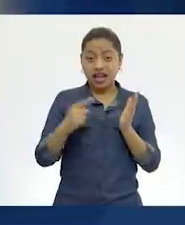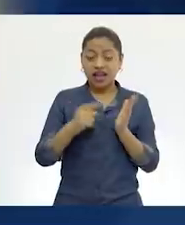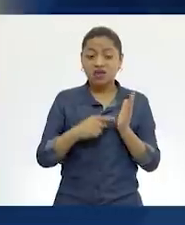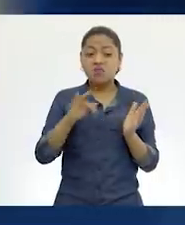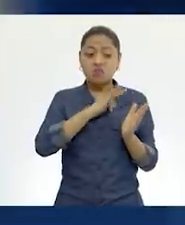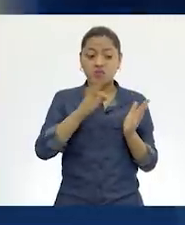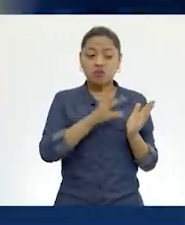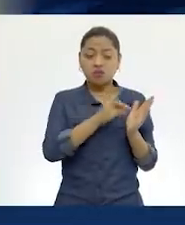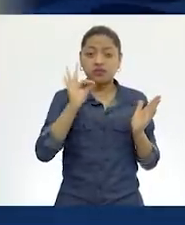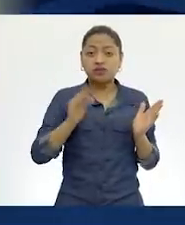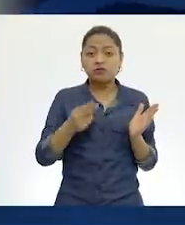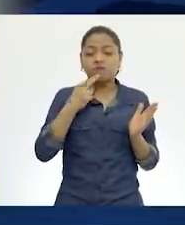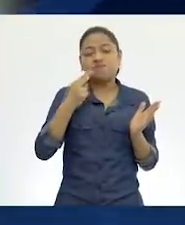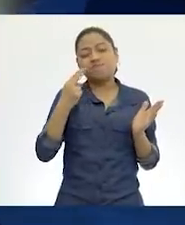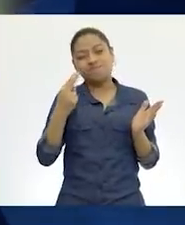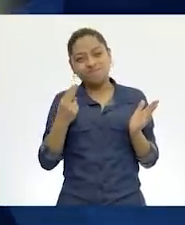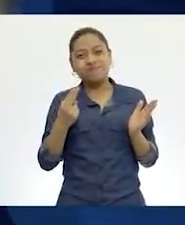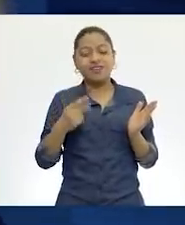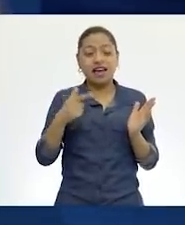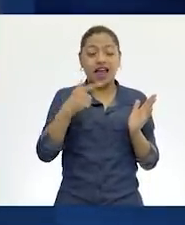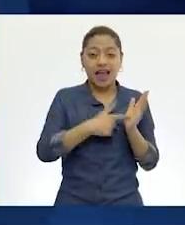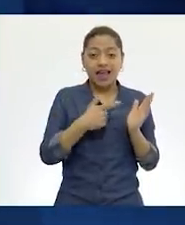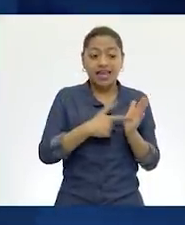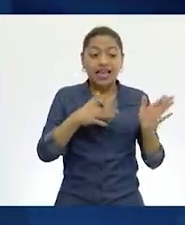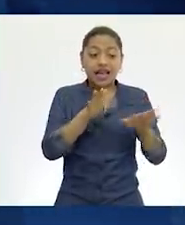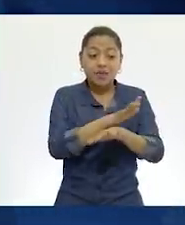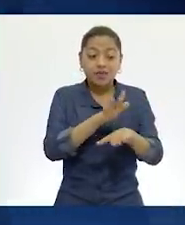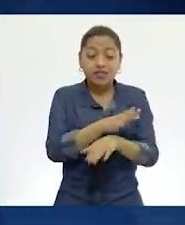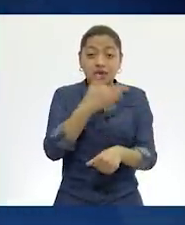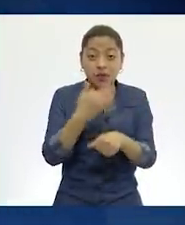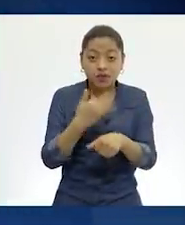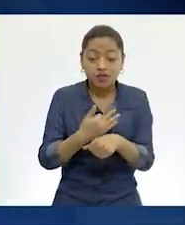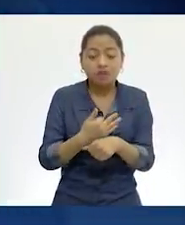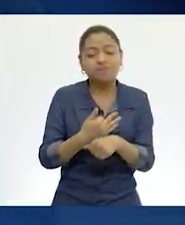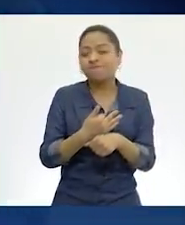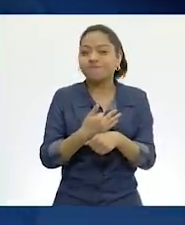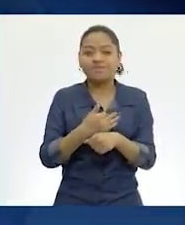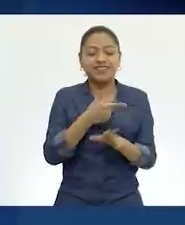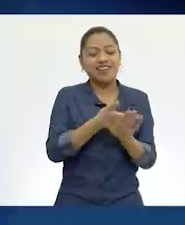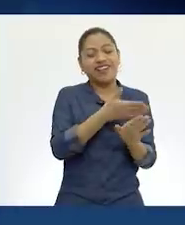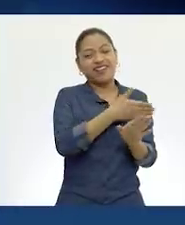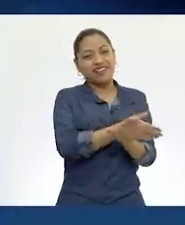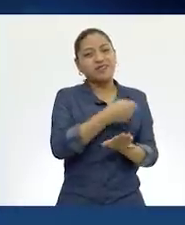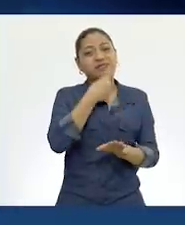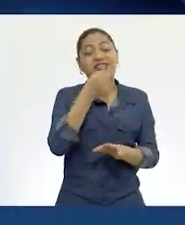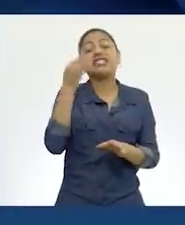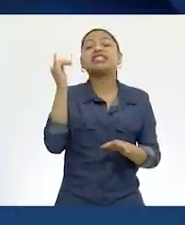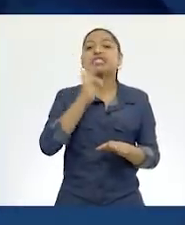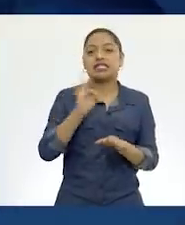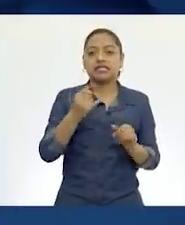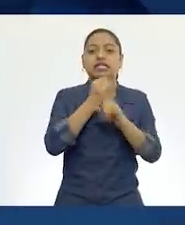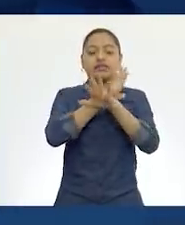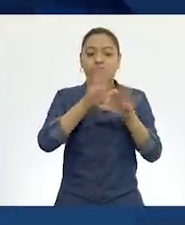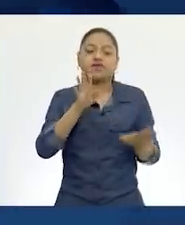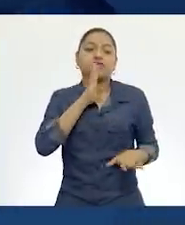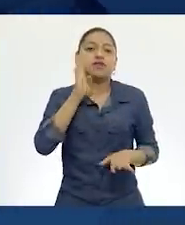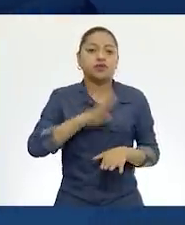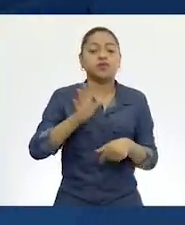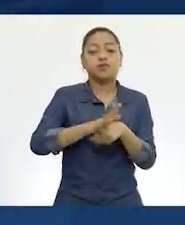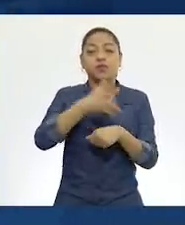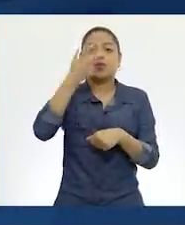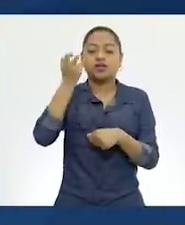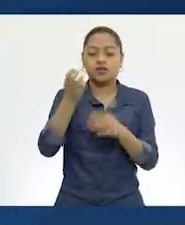desactualizadas. Entonces, aquí tenemos que tener mucho cuidado, María, porque por eso es importante